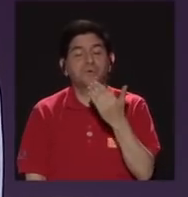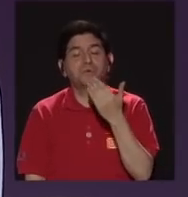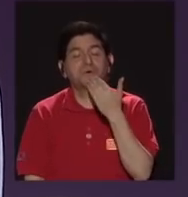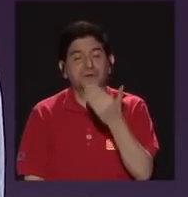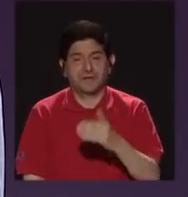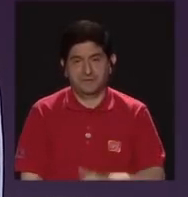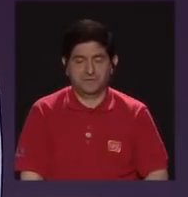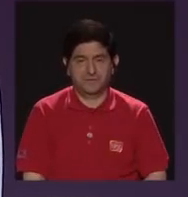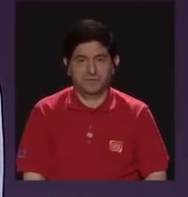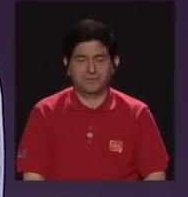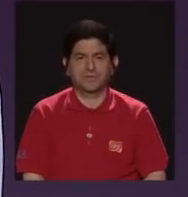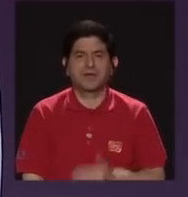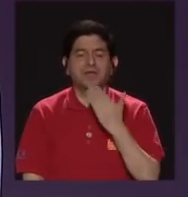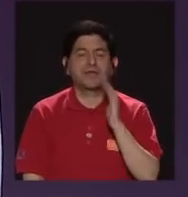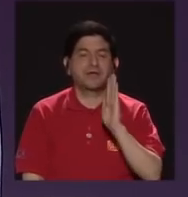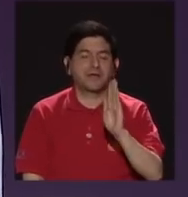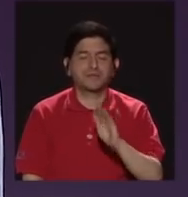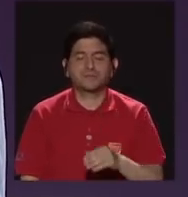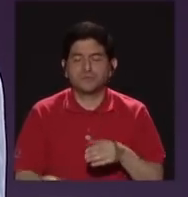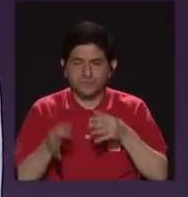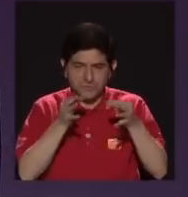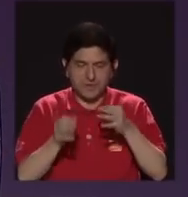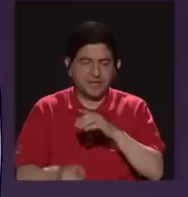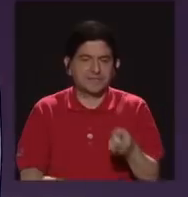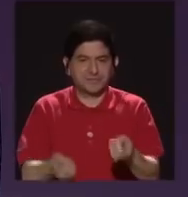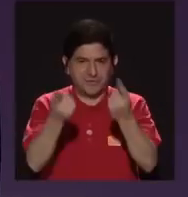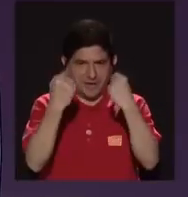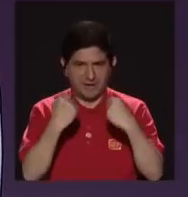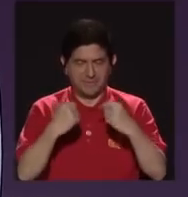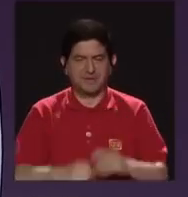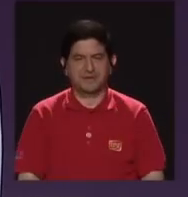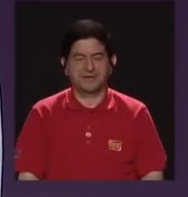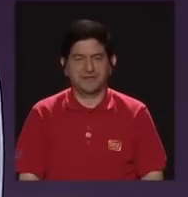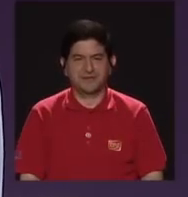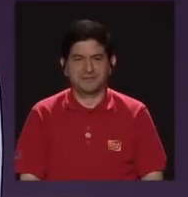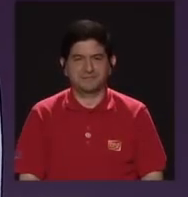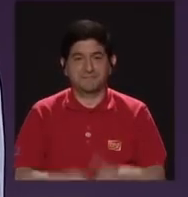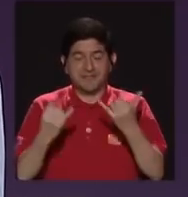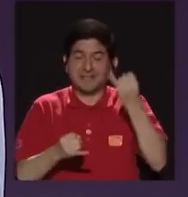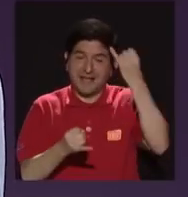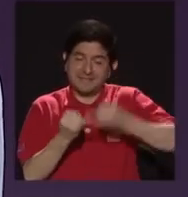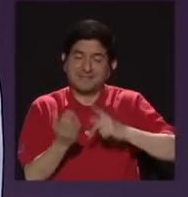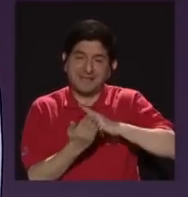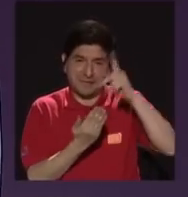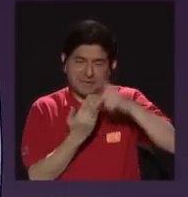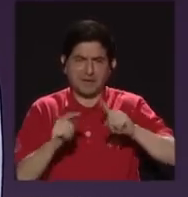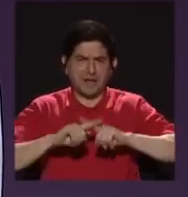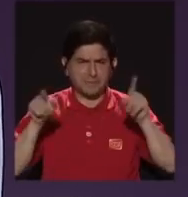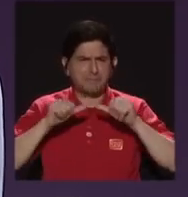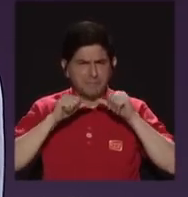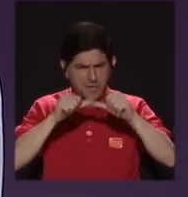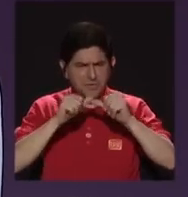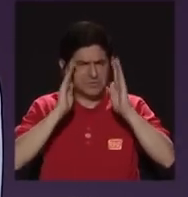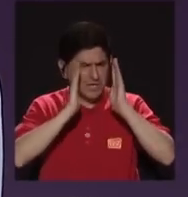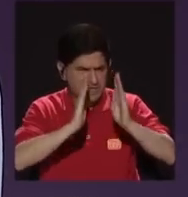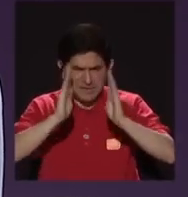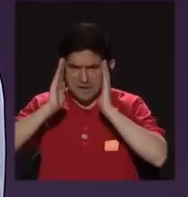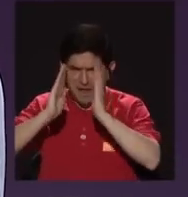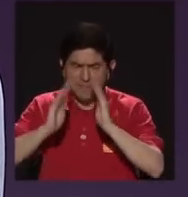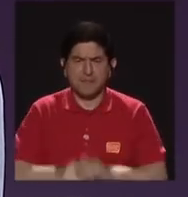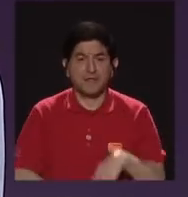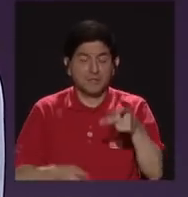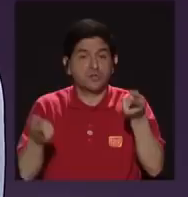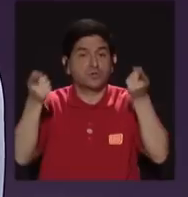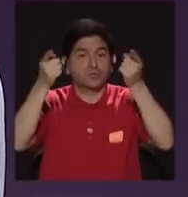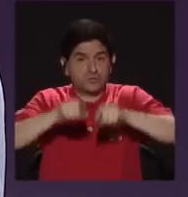veo y agradezco sus palabras y su presencia y ni tenemos que terminar, pero seguiremos dando seguimiento a